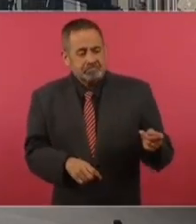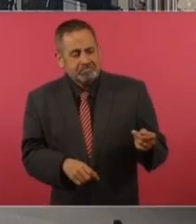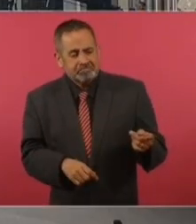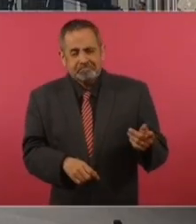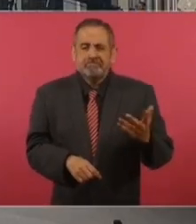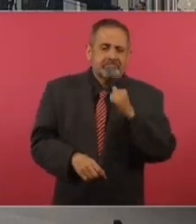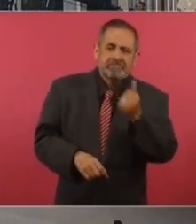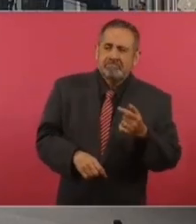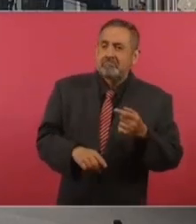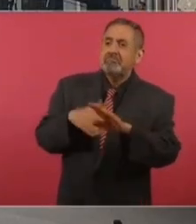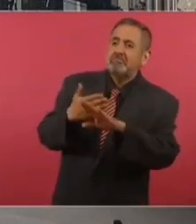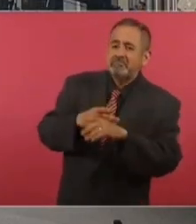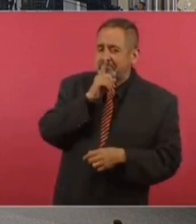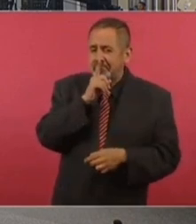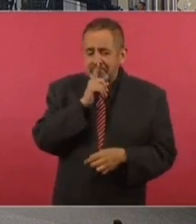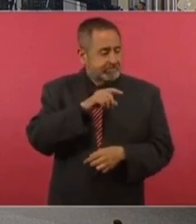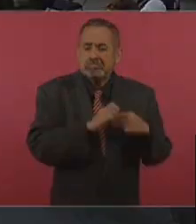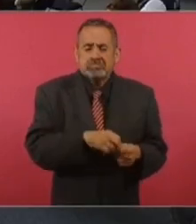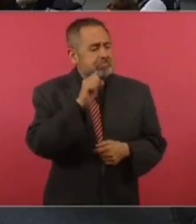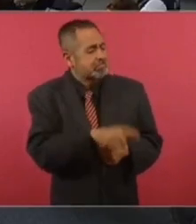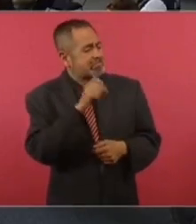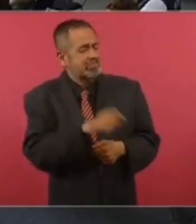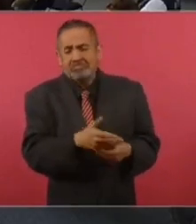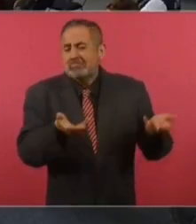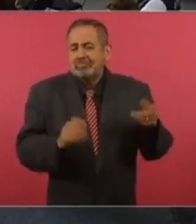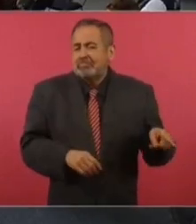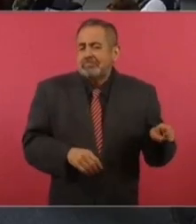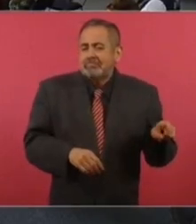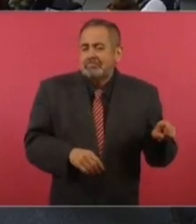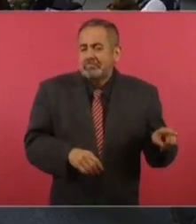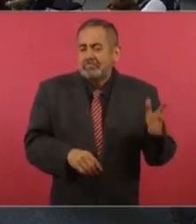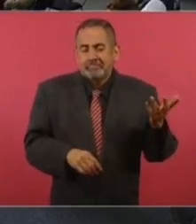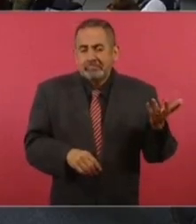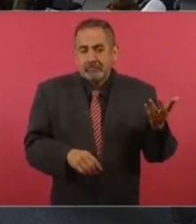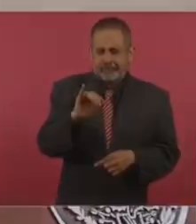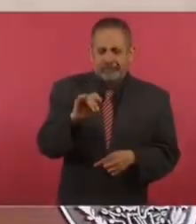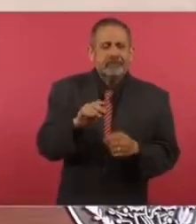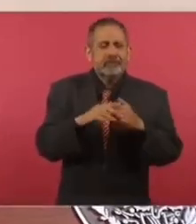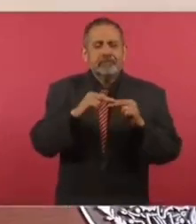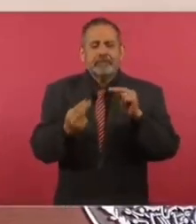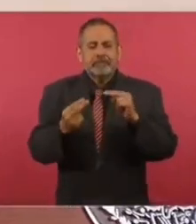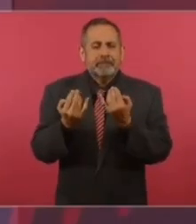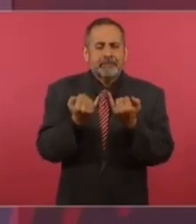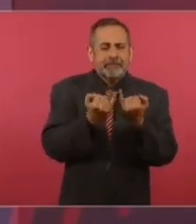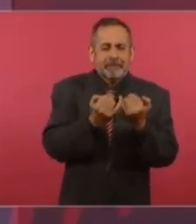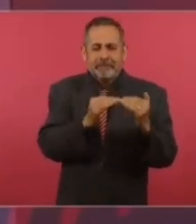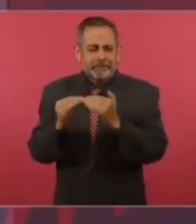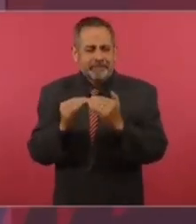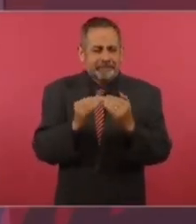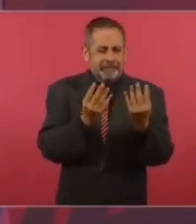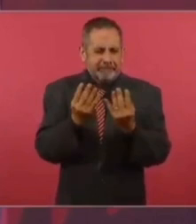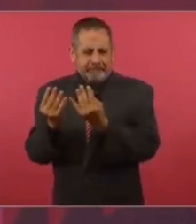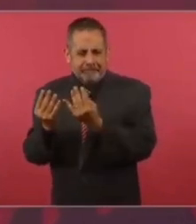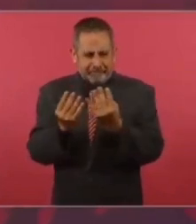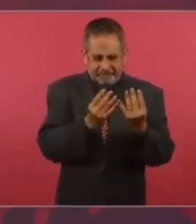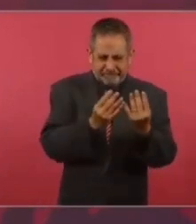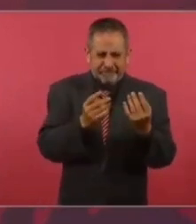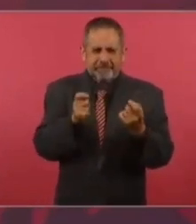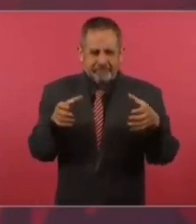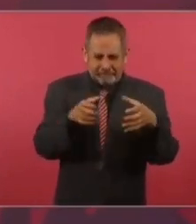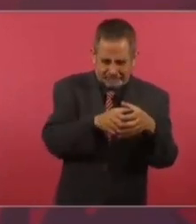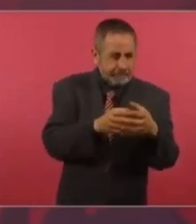porque se repiten y se repiten. Ahora tienen toda una campaña para atacarnos